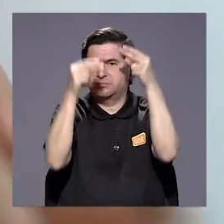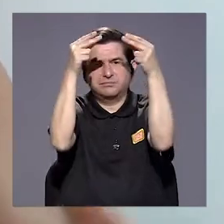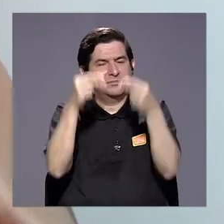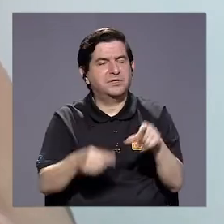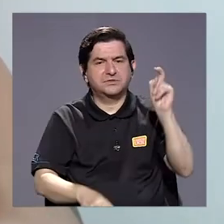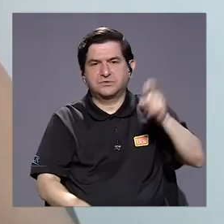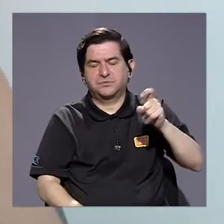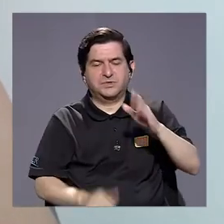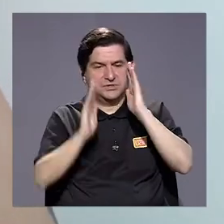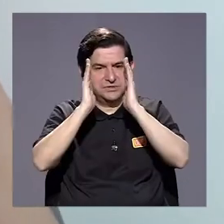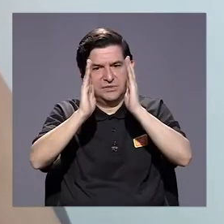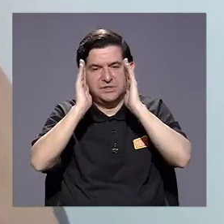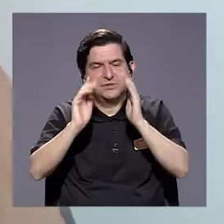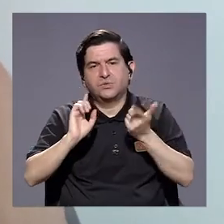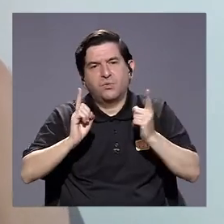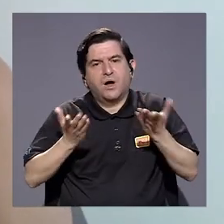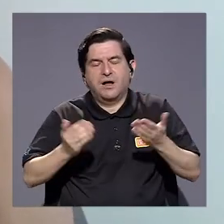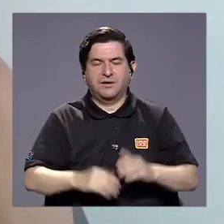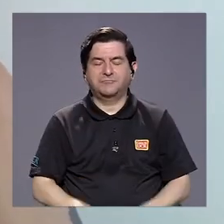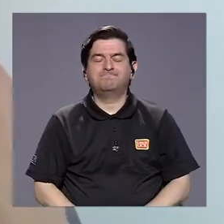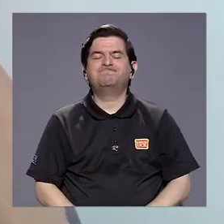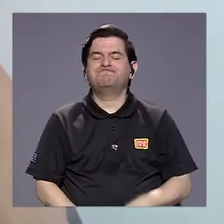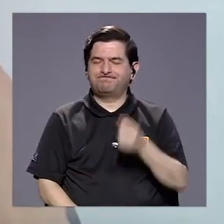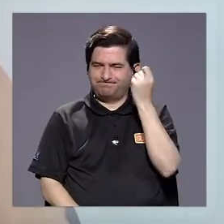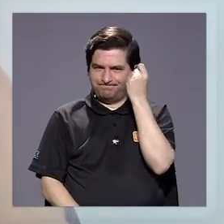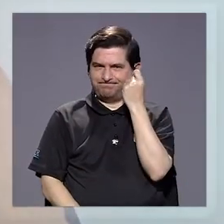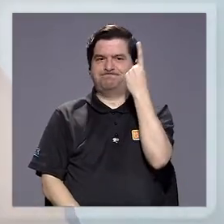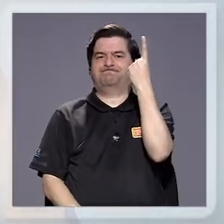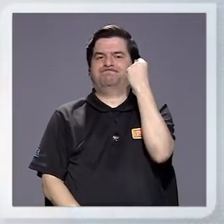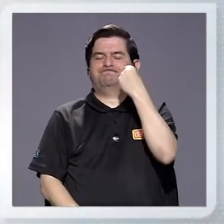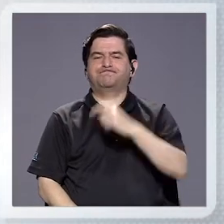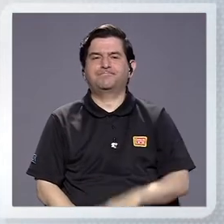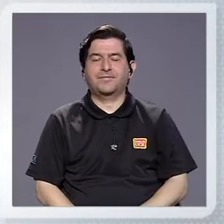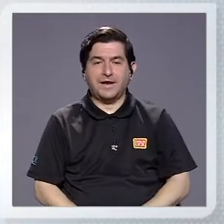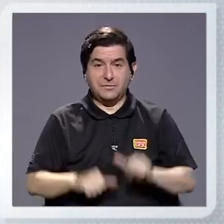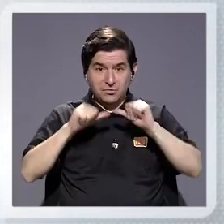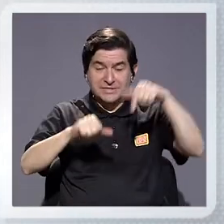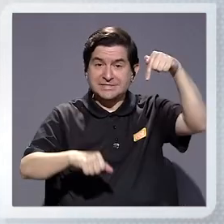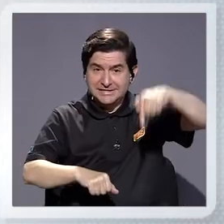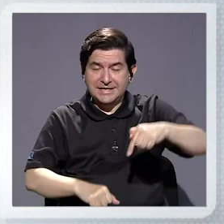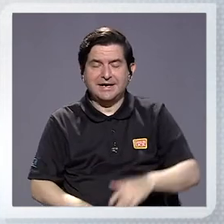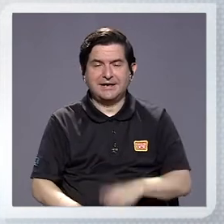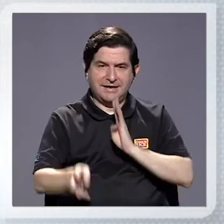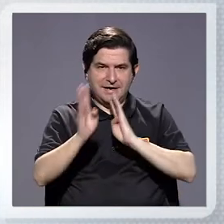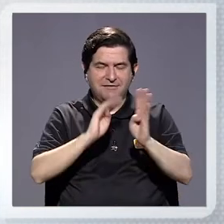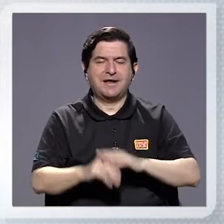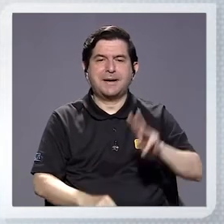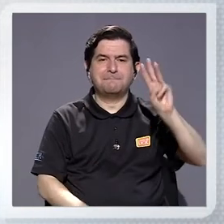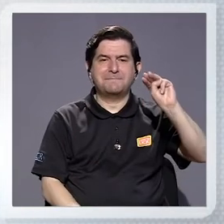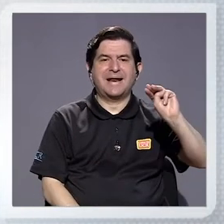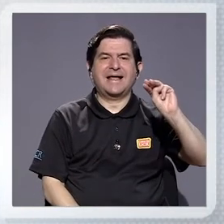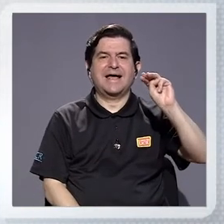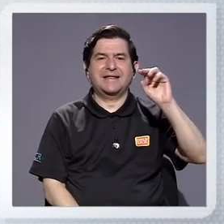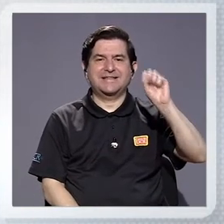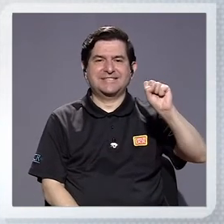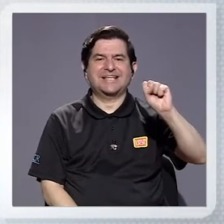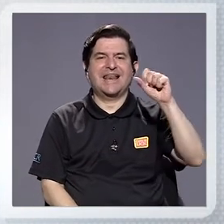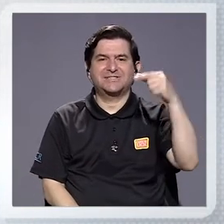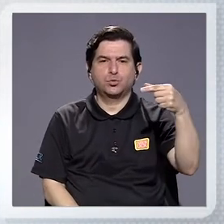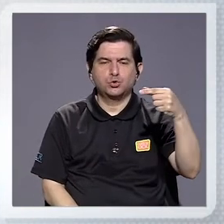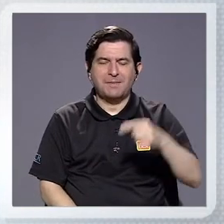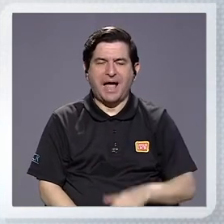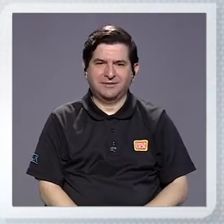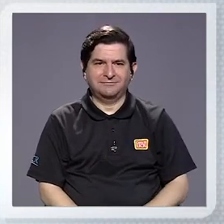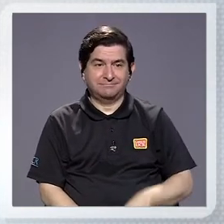presupuestar lo que se necesita para atenderla. Entiendo muy bien, muy bien. Pues quédese con nosotros, estamos conversando con Margarita